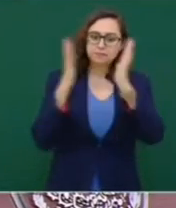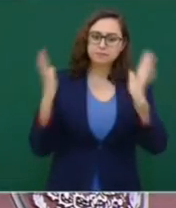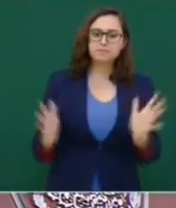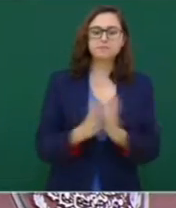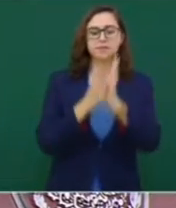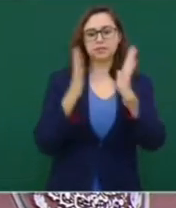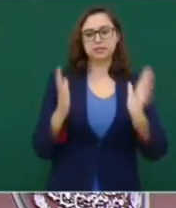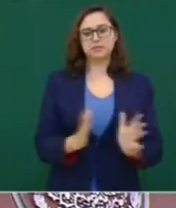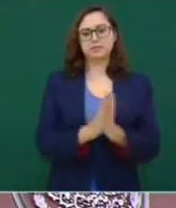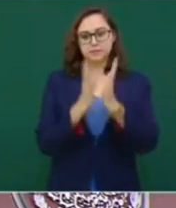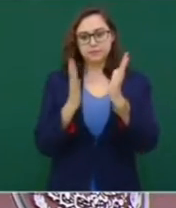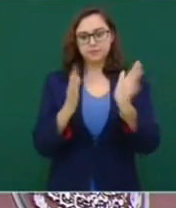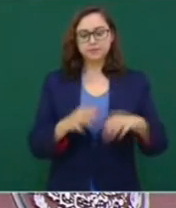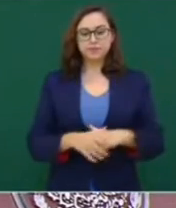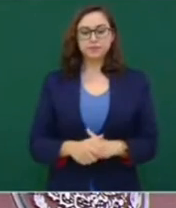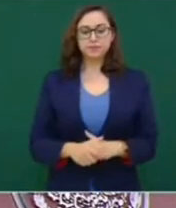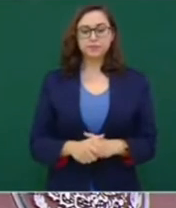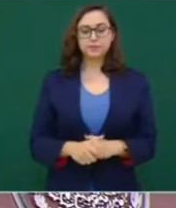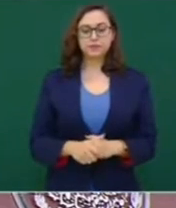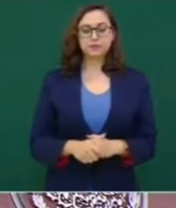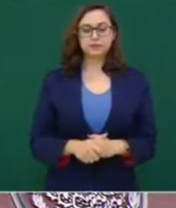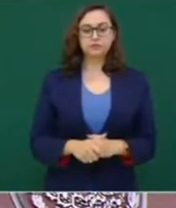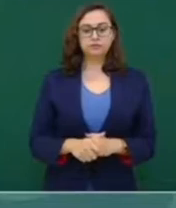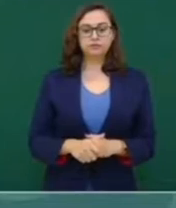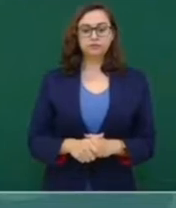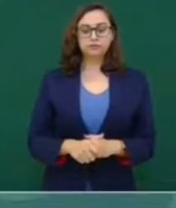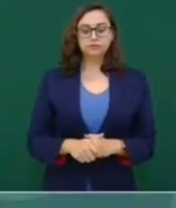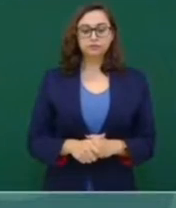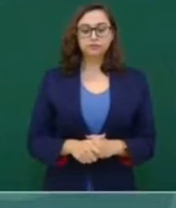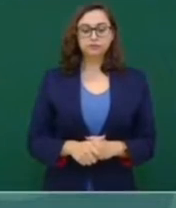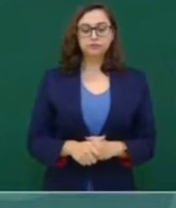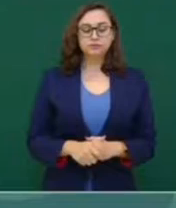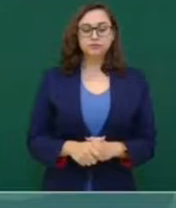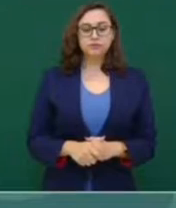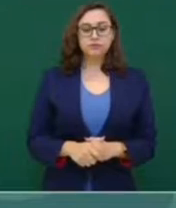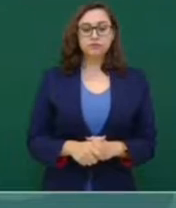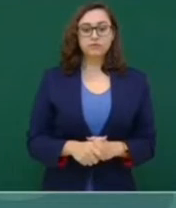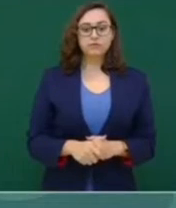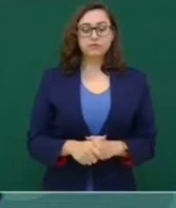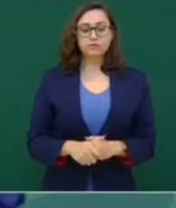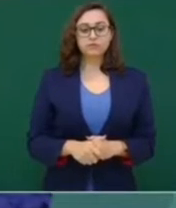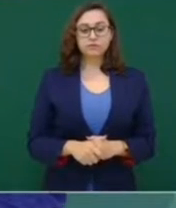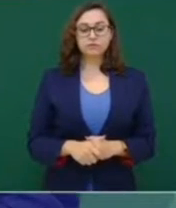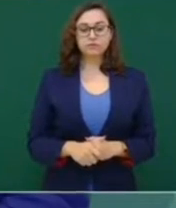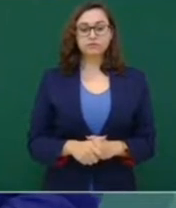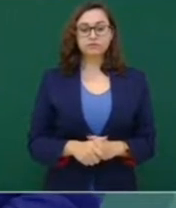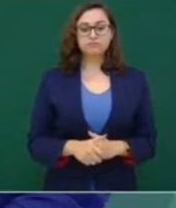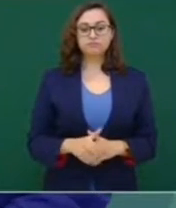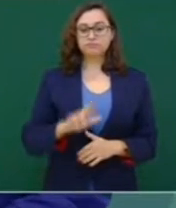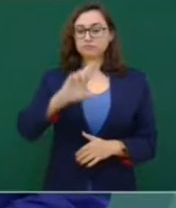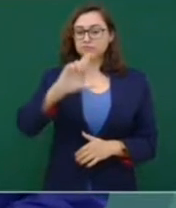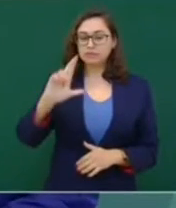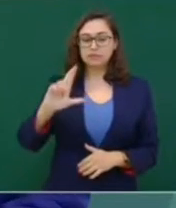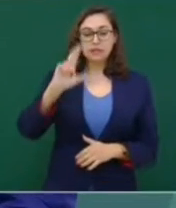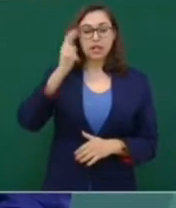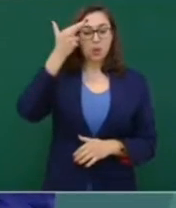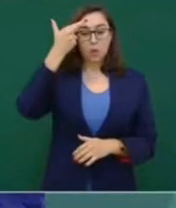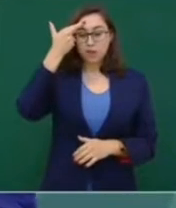acuérdense que el protagonista principal